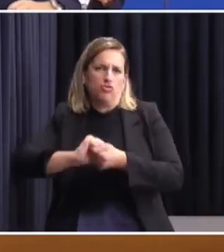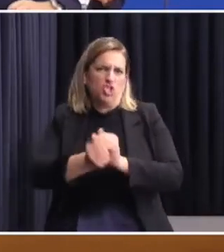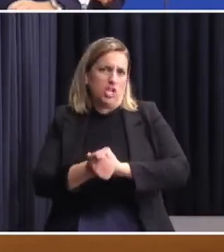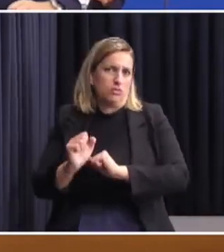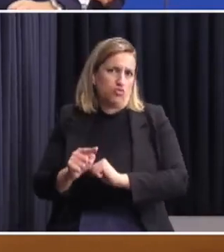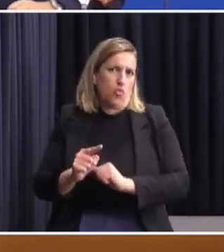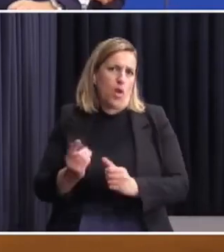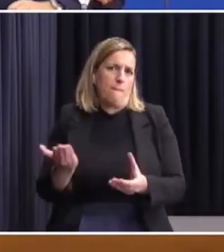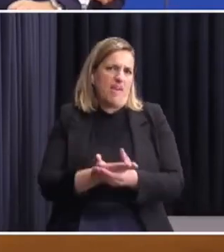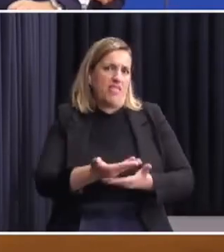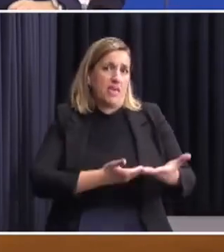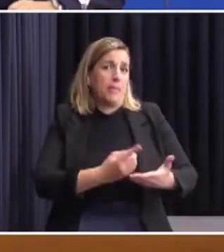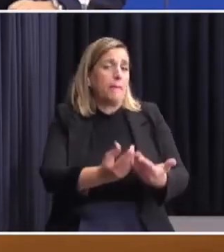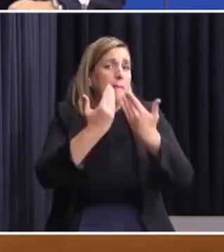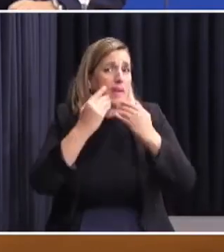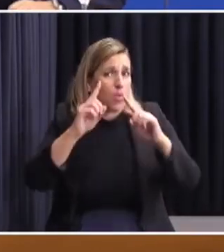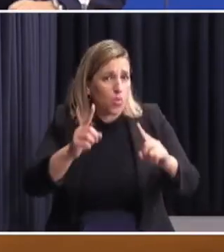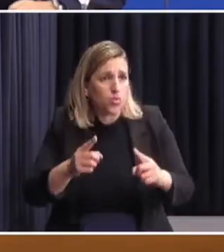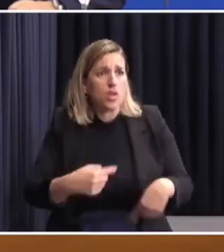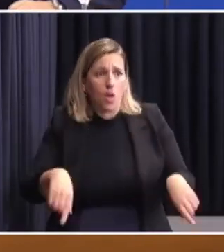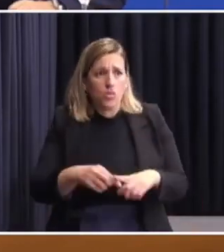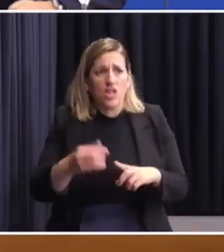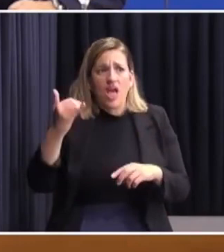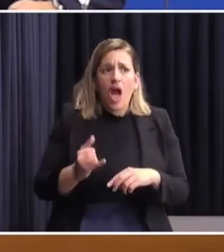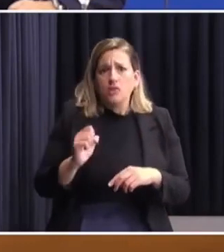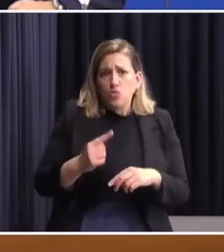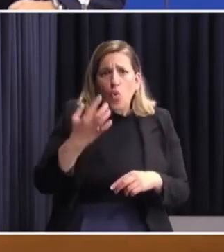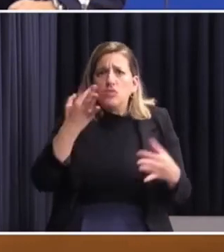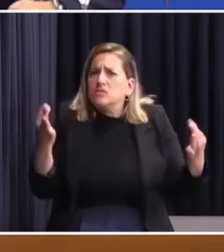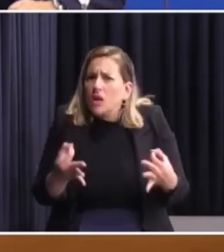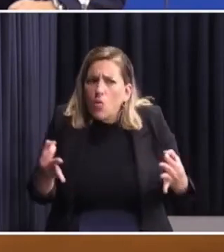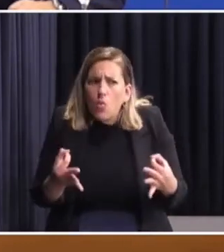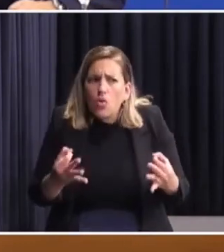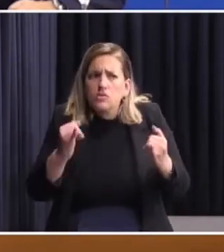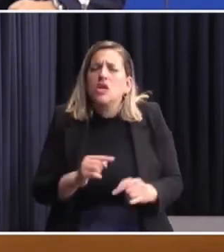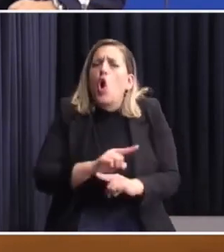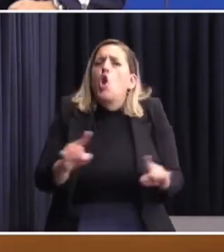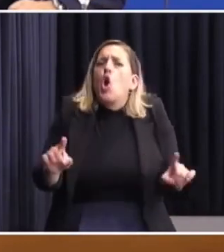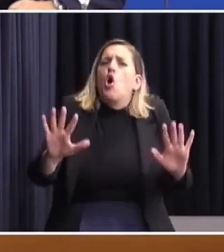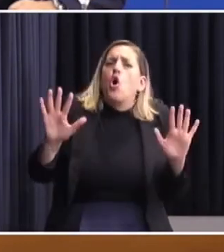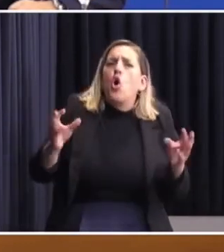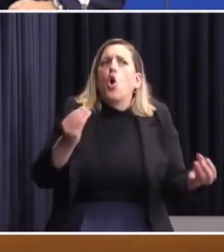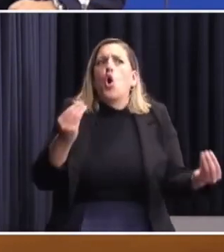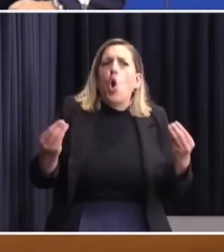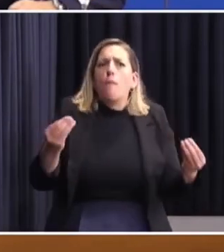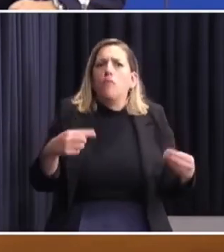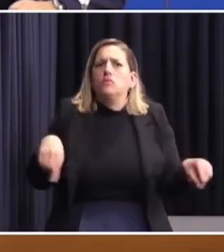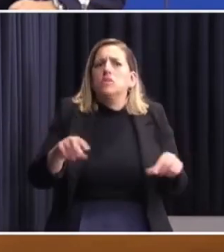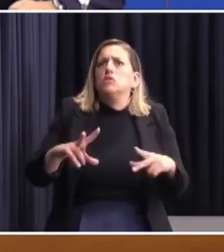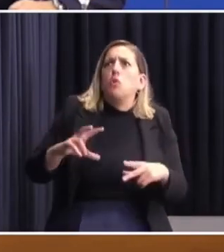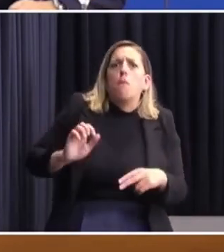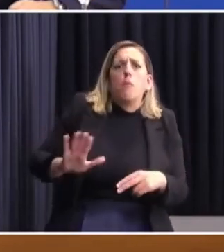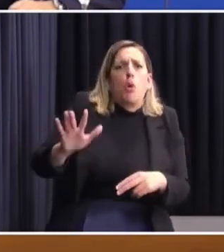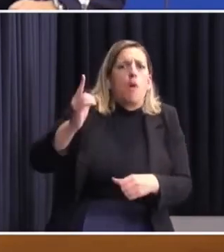ese expediente. La pregunta es, ¿usted tiene certezas de eso? ¿Qué fue así? ¿Qué no fue así? Si actuó por su